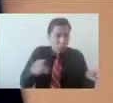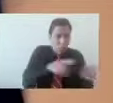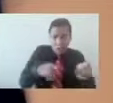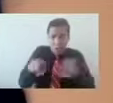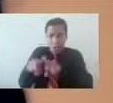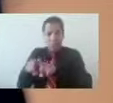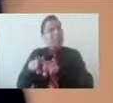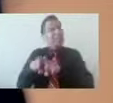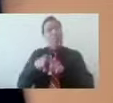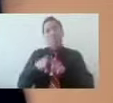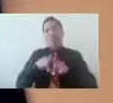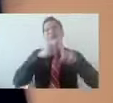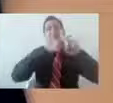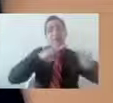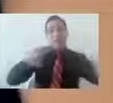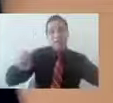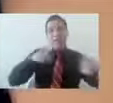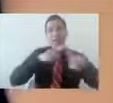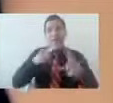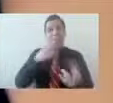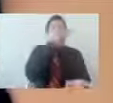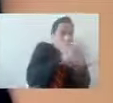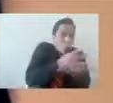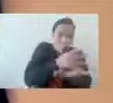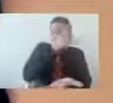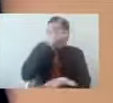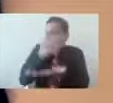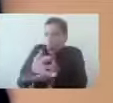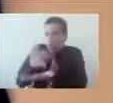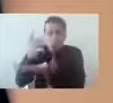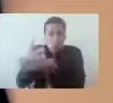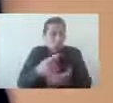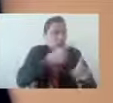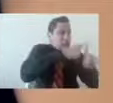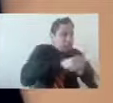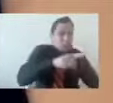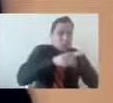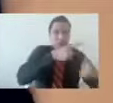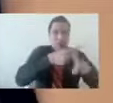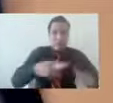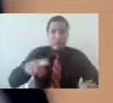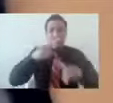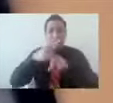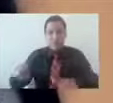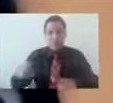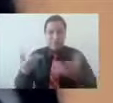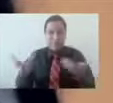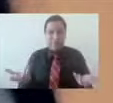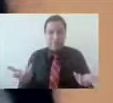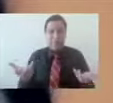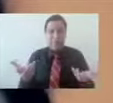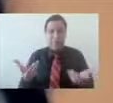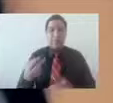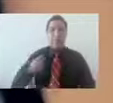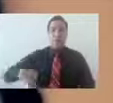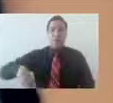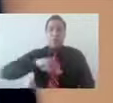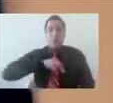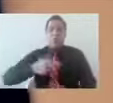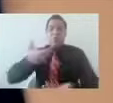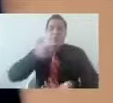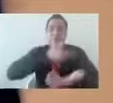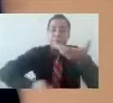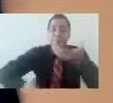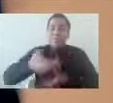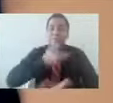que estar recordando cada uno de nosotros, así como una bandera yo les digo a cada espacio en la que tengo la oportunidad de compartir, porque